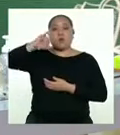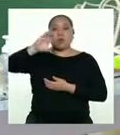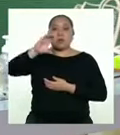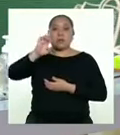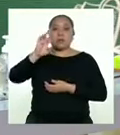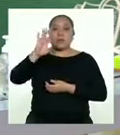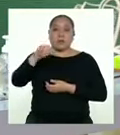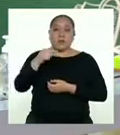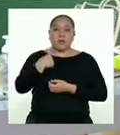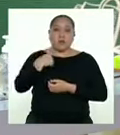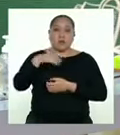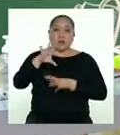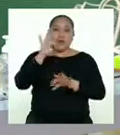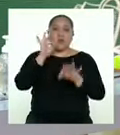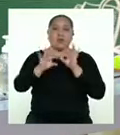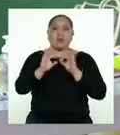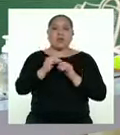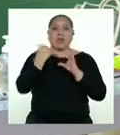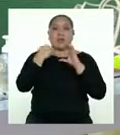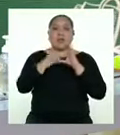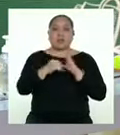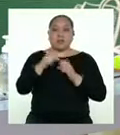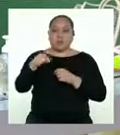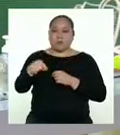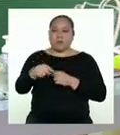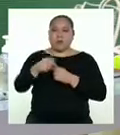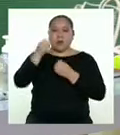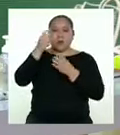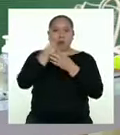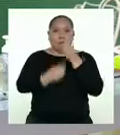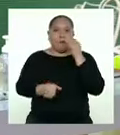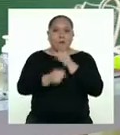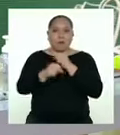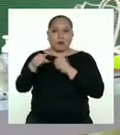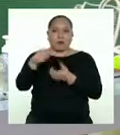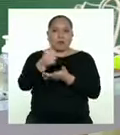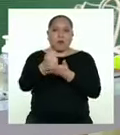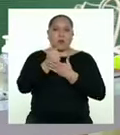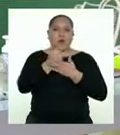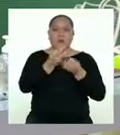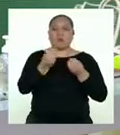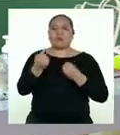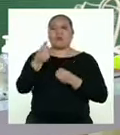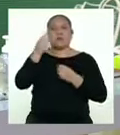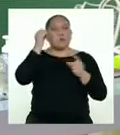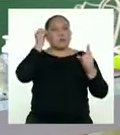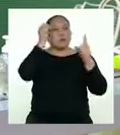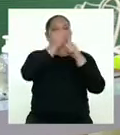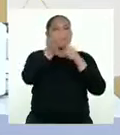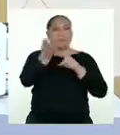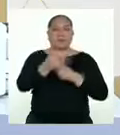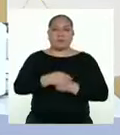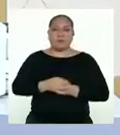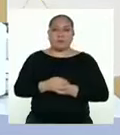encontré en internet, de una fuente confiable y que estoy segurísima de que nos va a servir de mucha ayuda para cumplir nuestro reto.